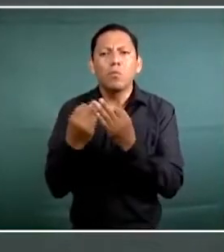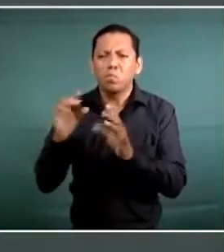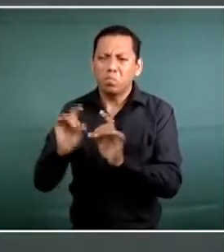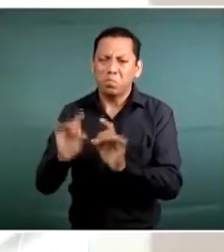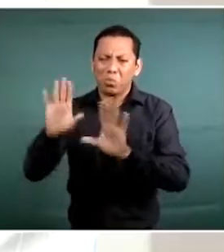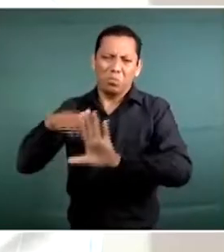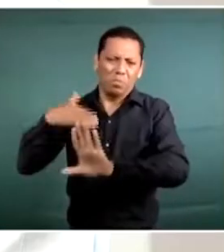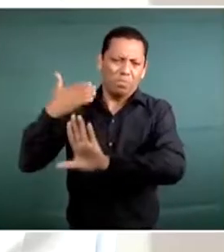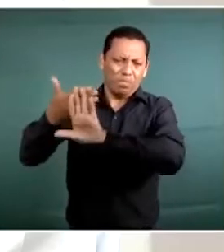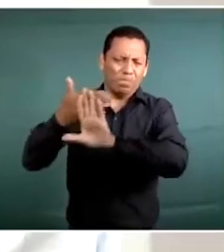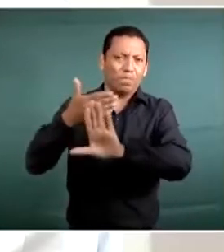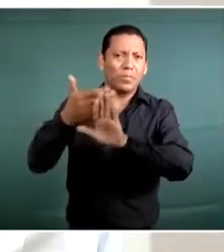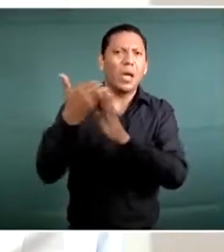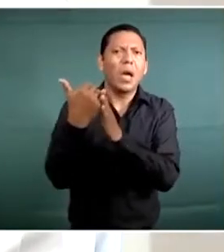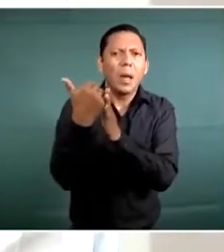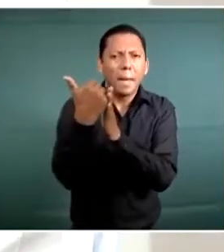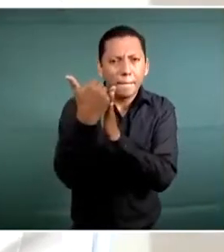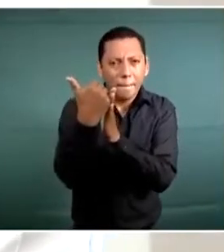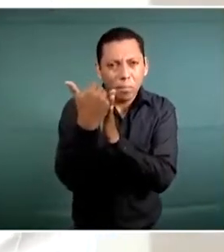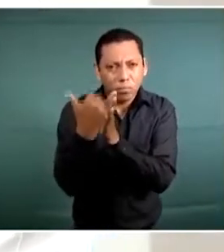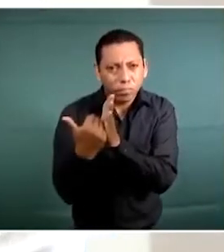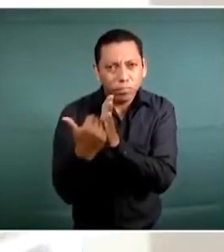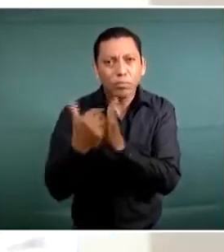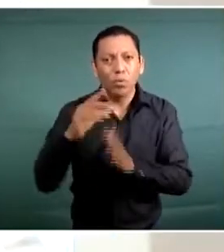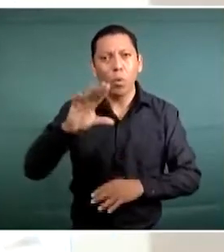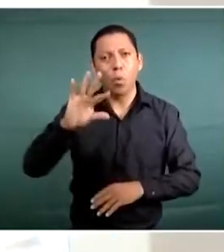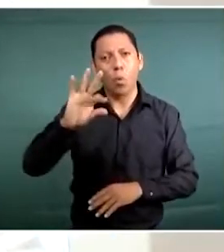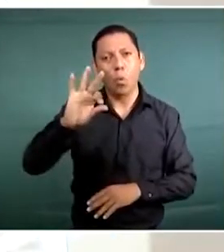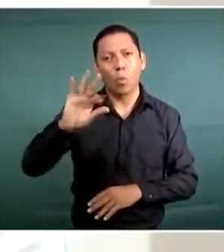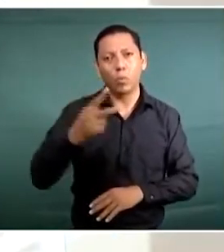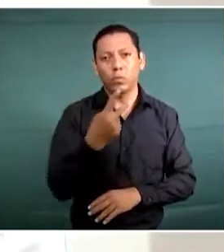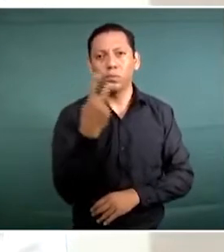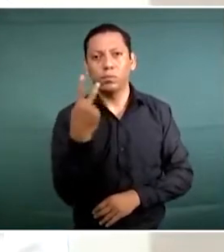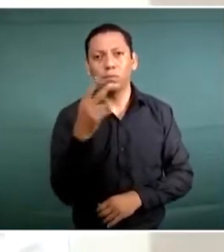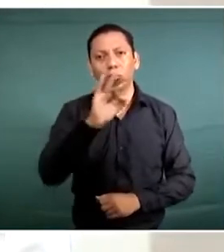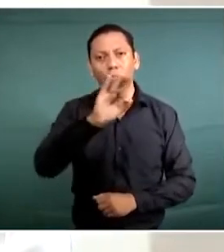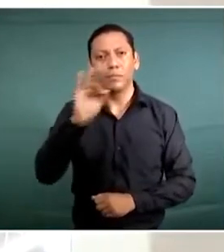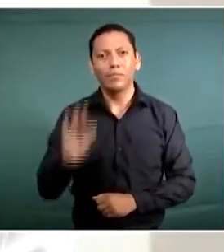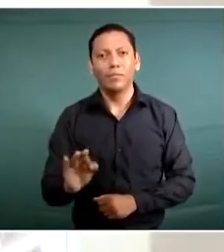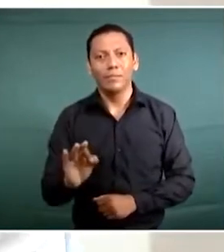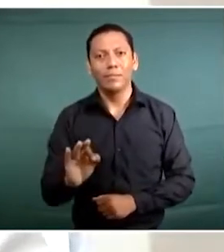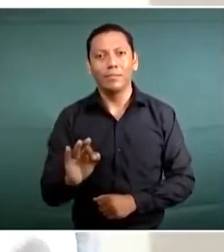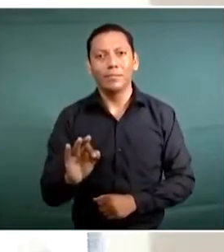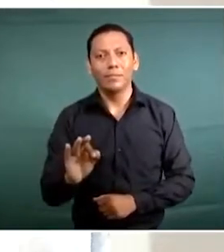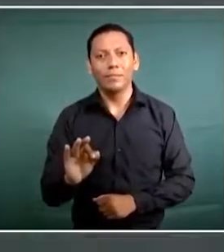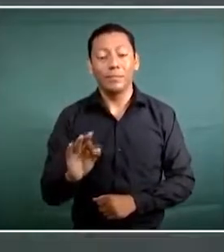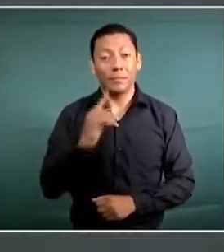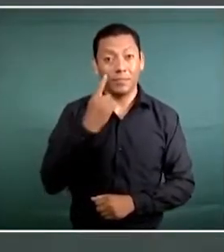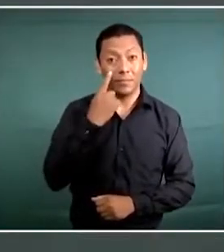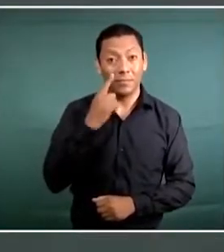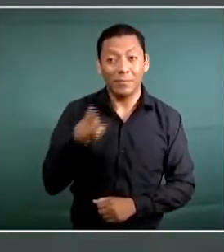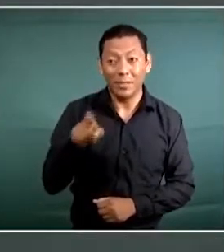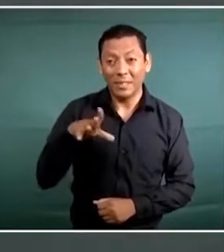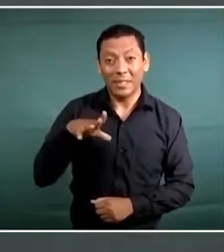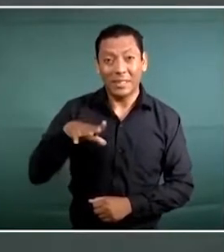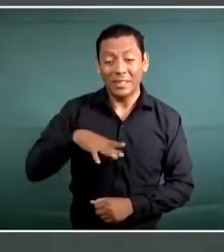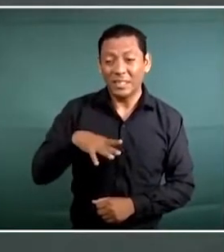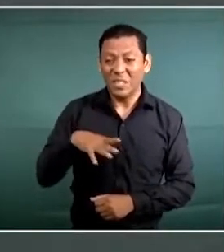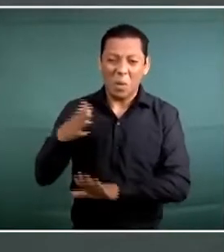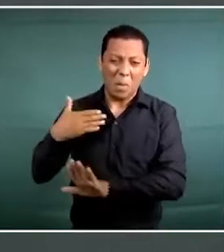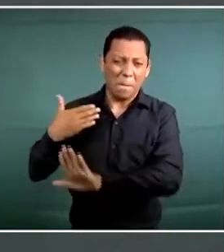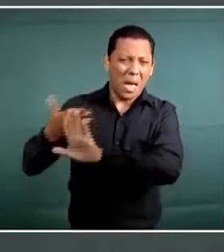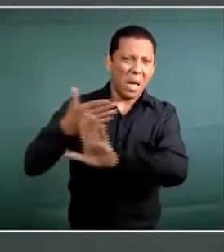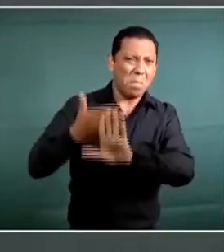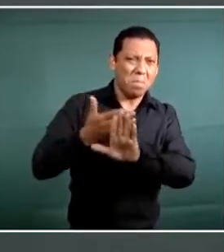impacto ha descendido en un 42 por ciento y en la incidencia general delictiva